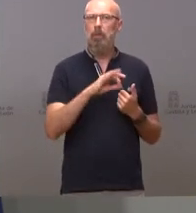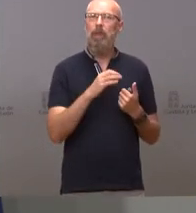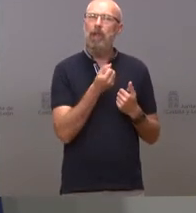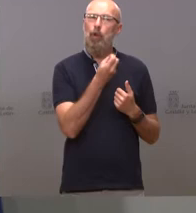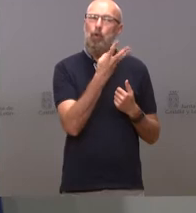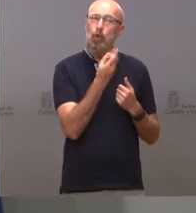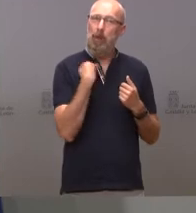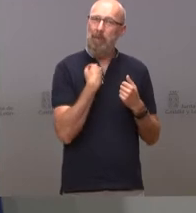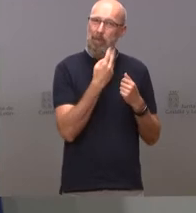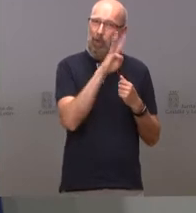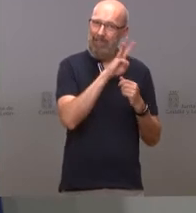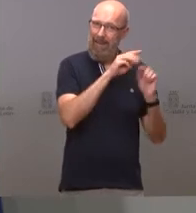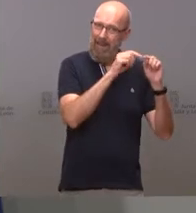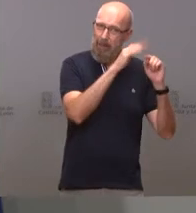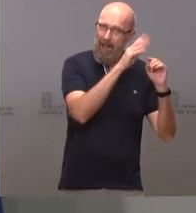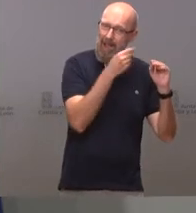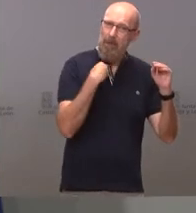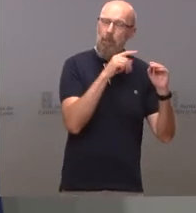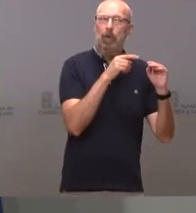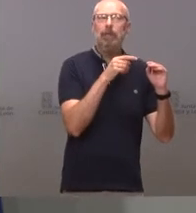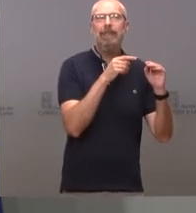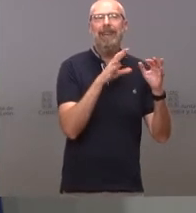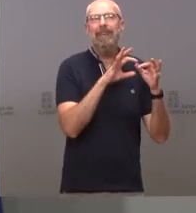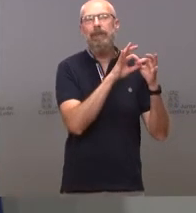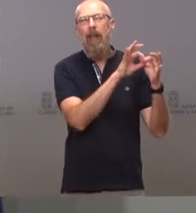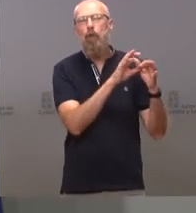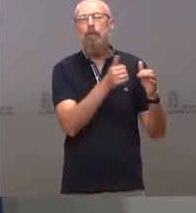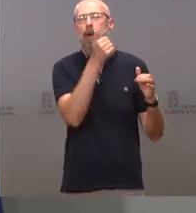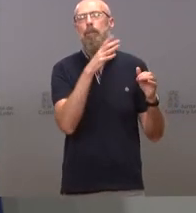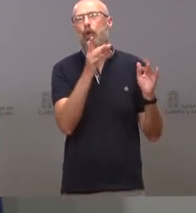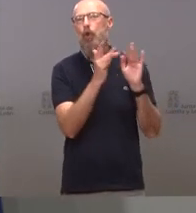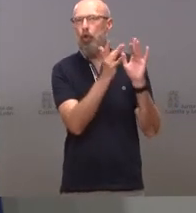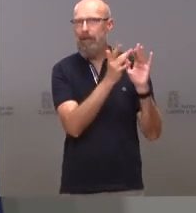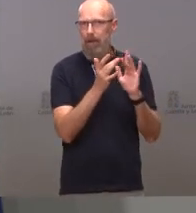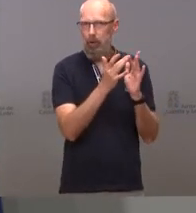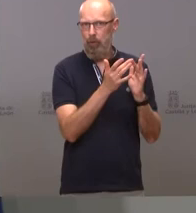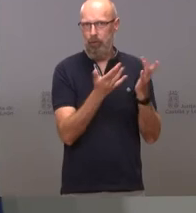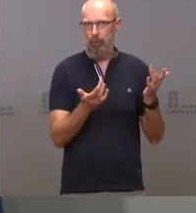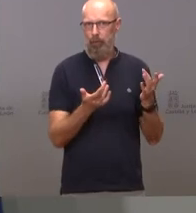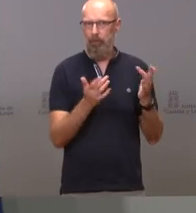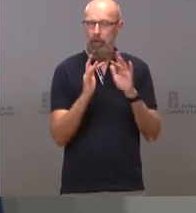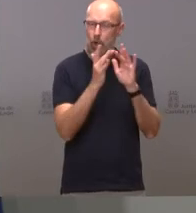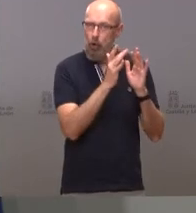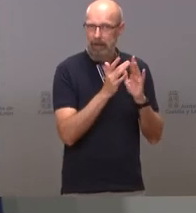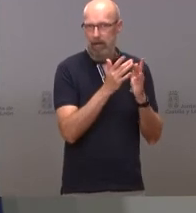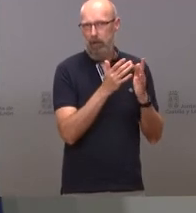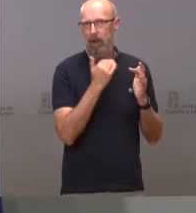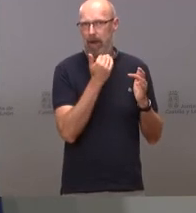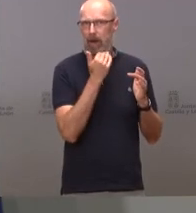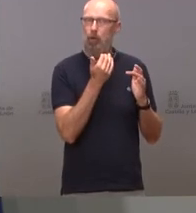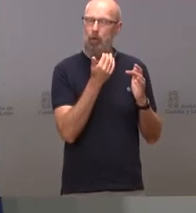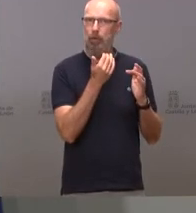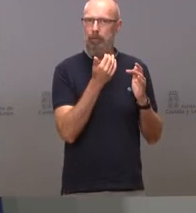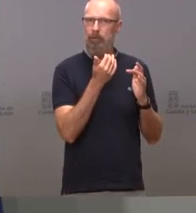que ver como usted sabe con el número de contactos que se hacen positivos es más fácil que suban más rápidamente cuando la